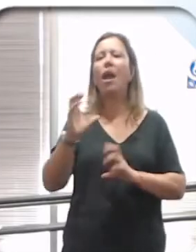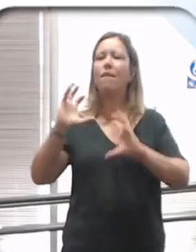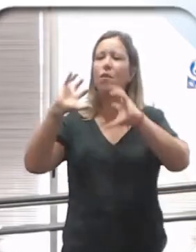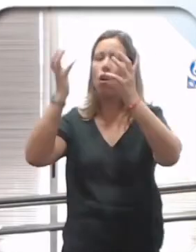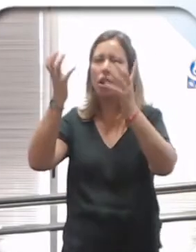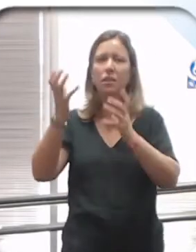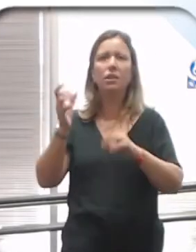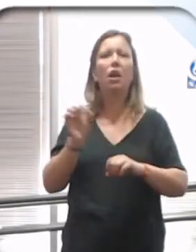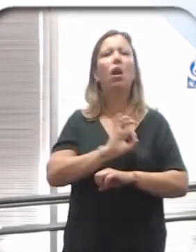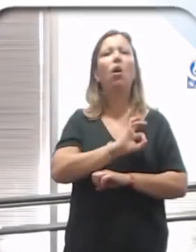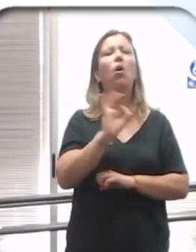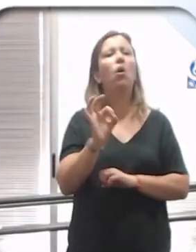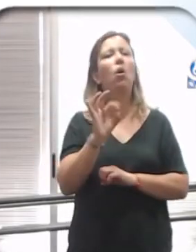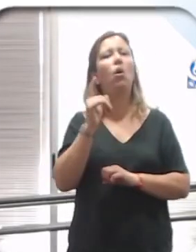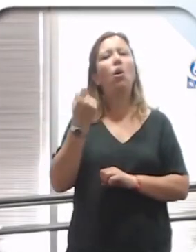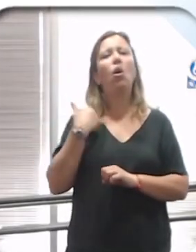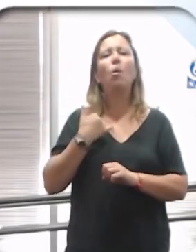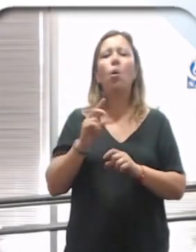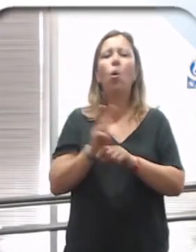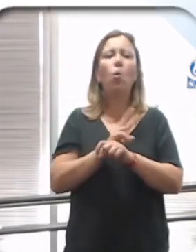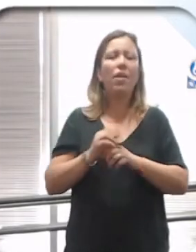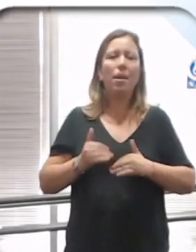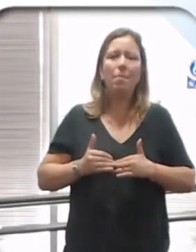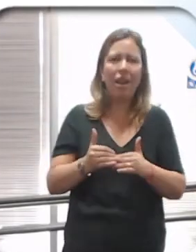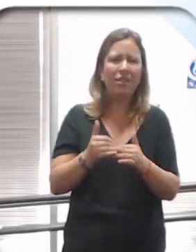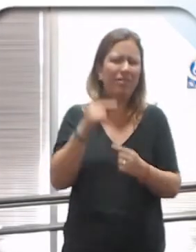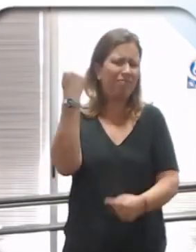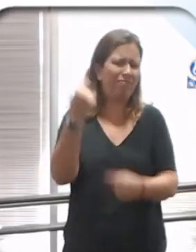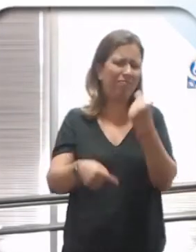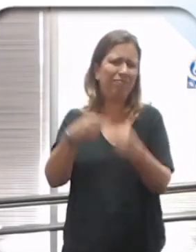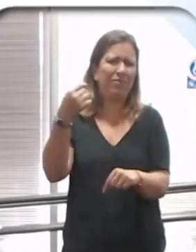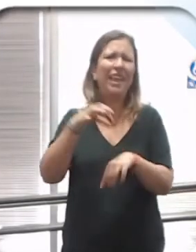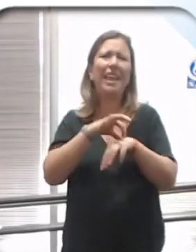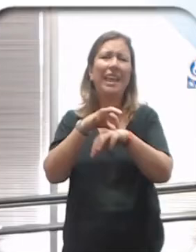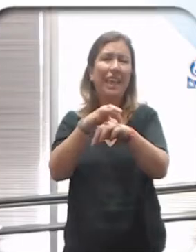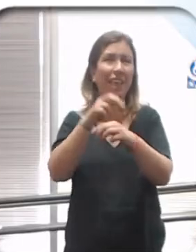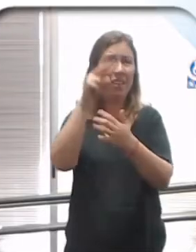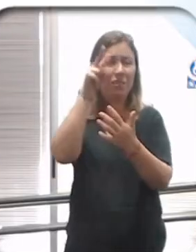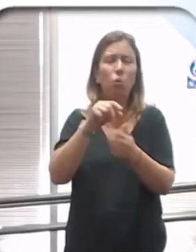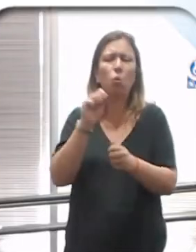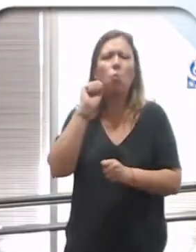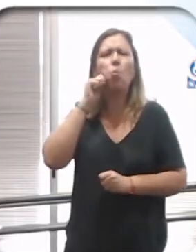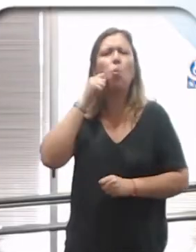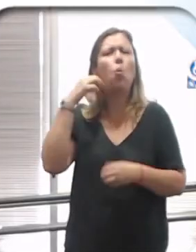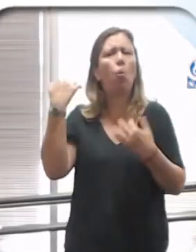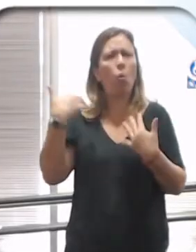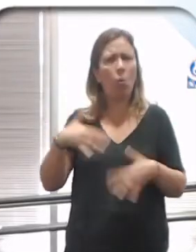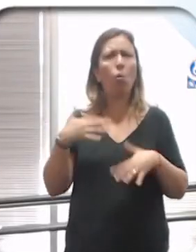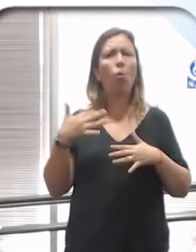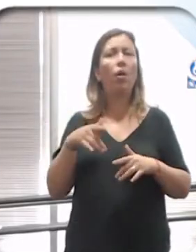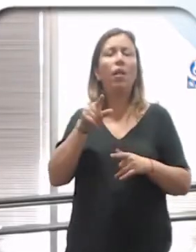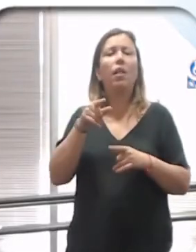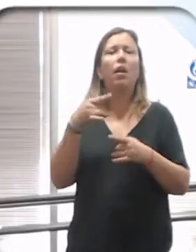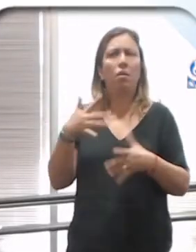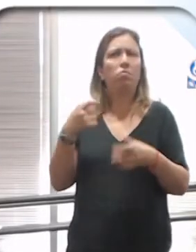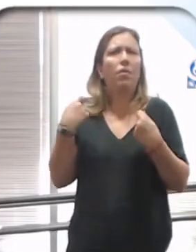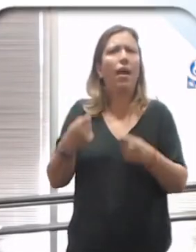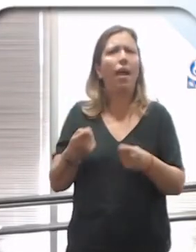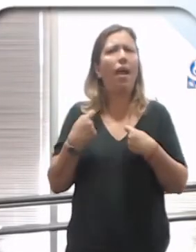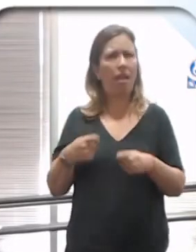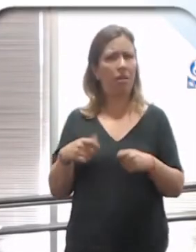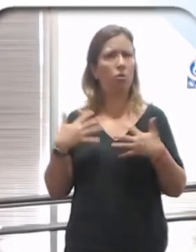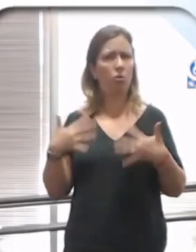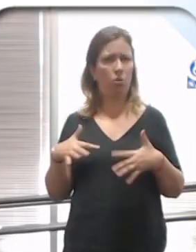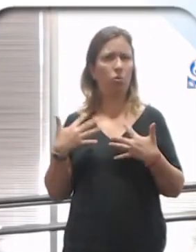violencia, lo que se hace en anticoncepción. Hay miles de guías que están buenísimas, que genera un gasto